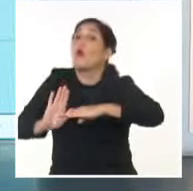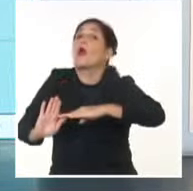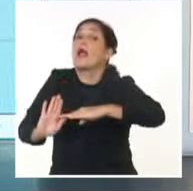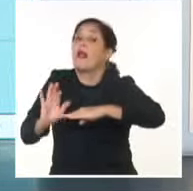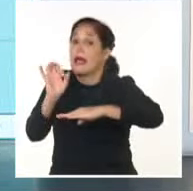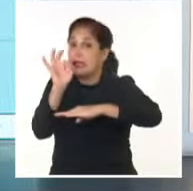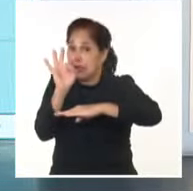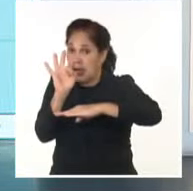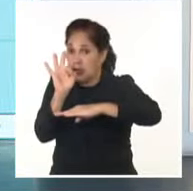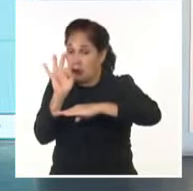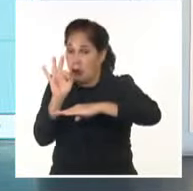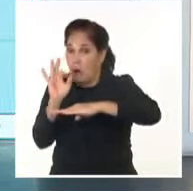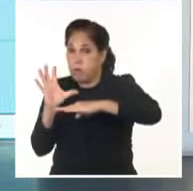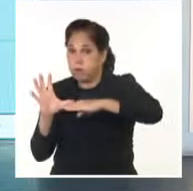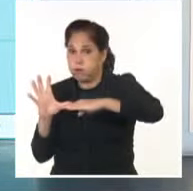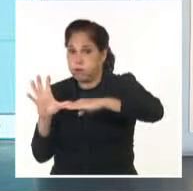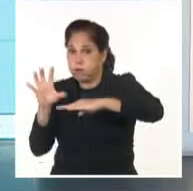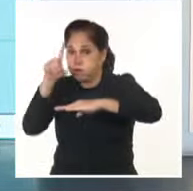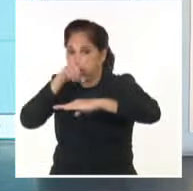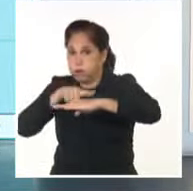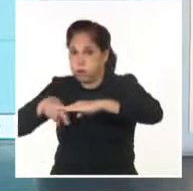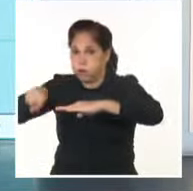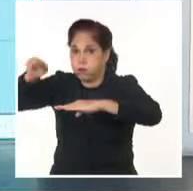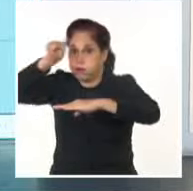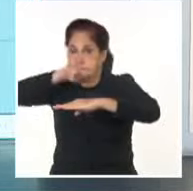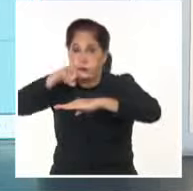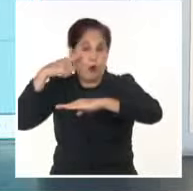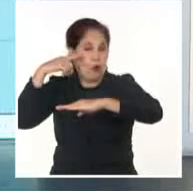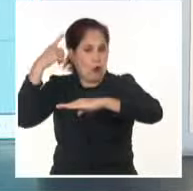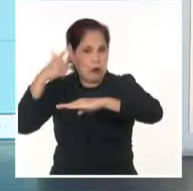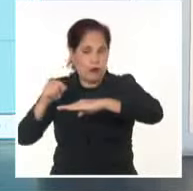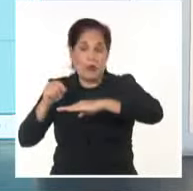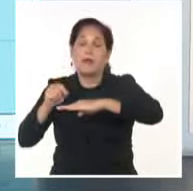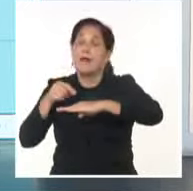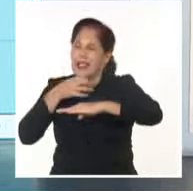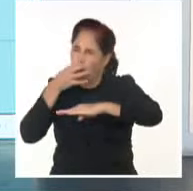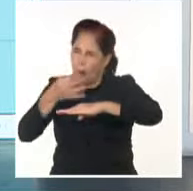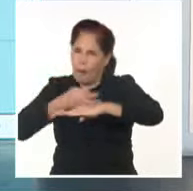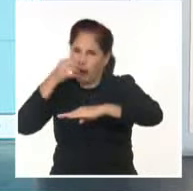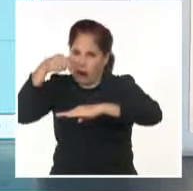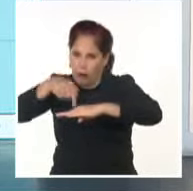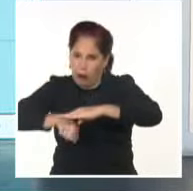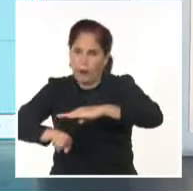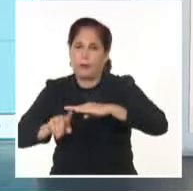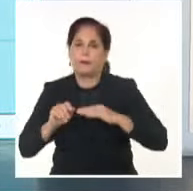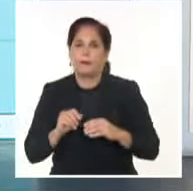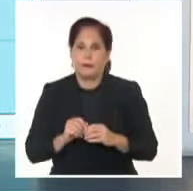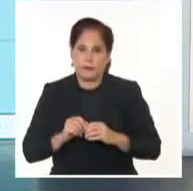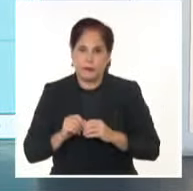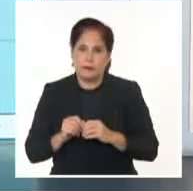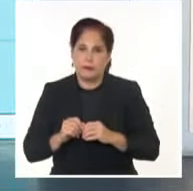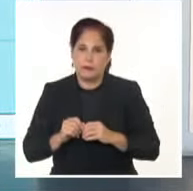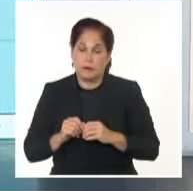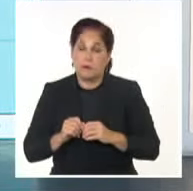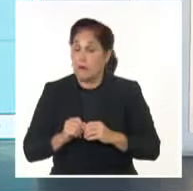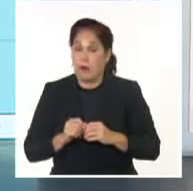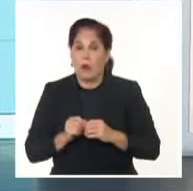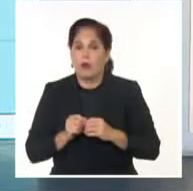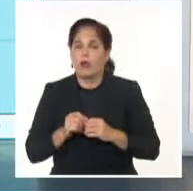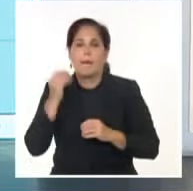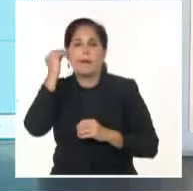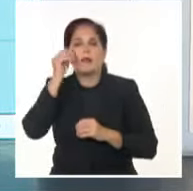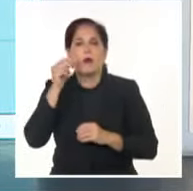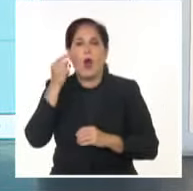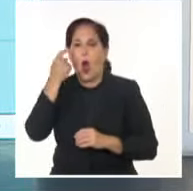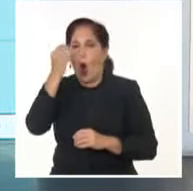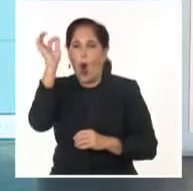no precisamente de sus efectos. Y es por eso que queremos explicar un poco qué puede ocurrir en el resto del país con el avance de este organismo, aunque muchos de los